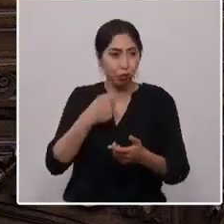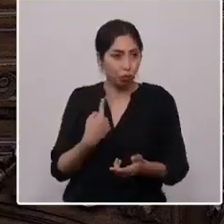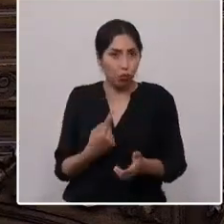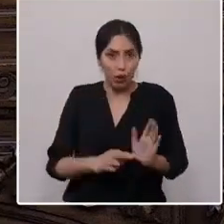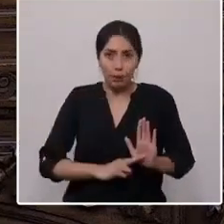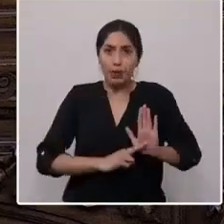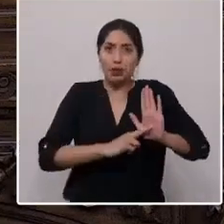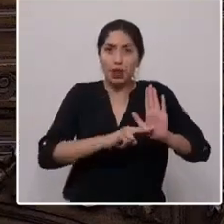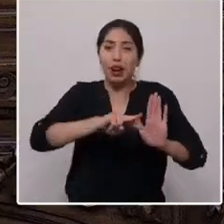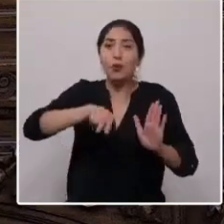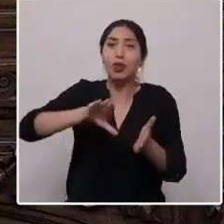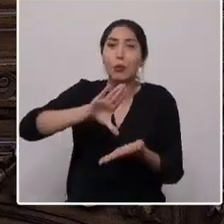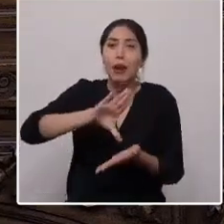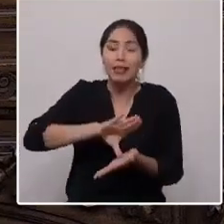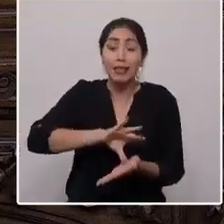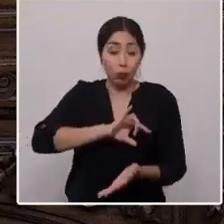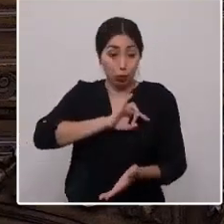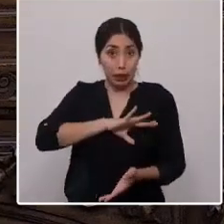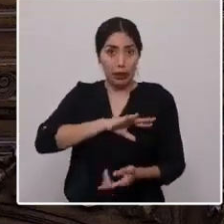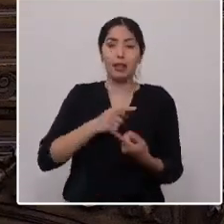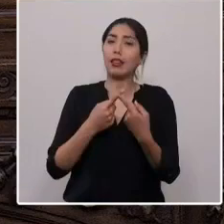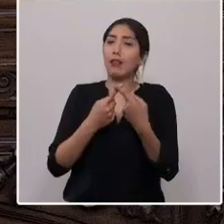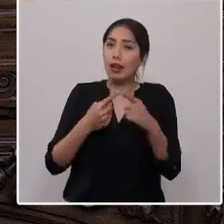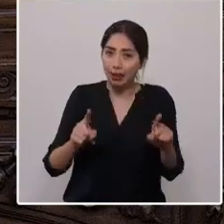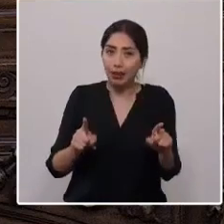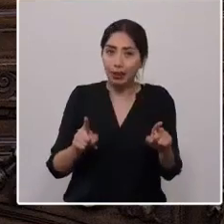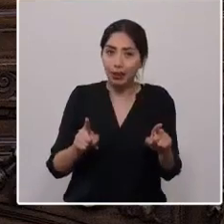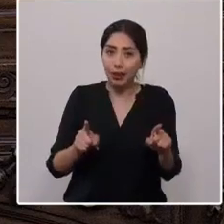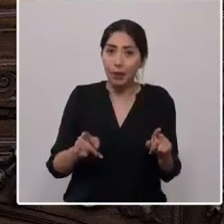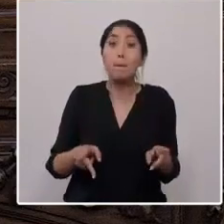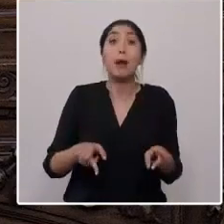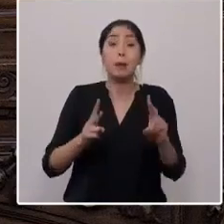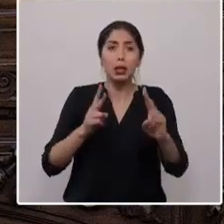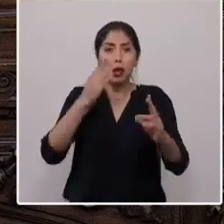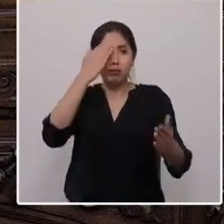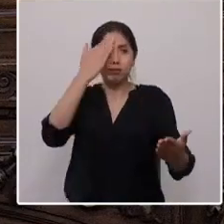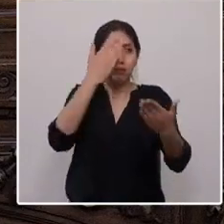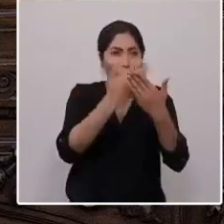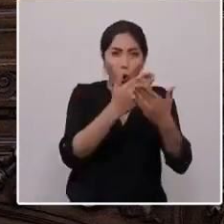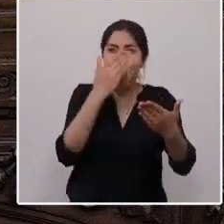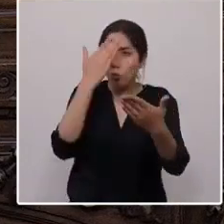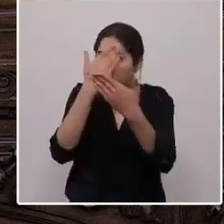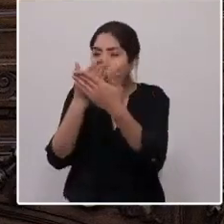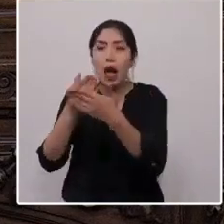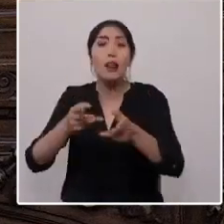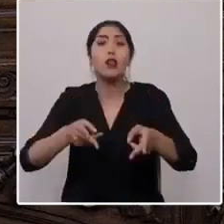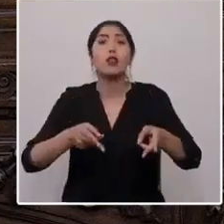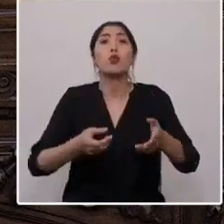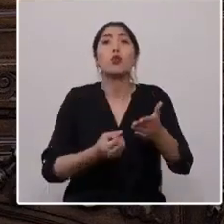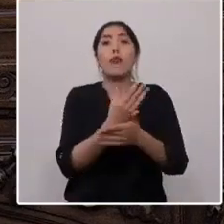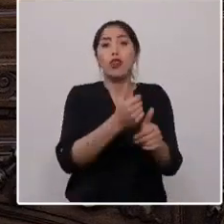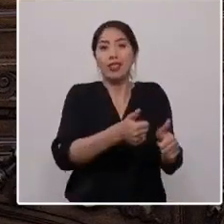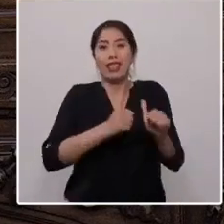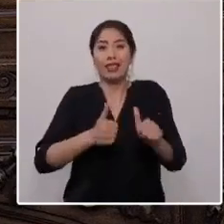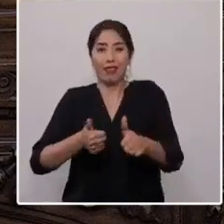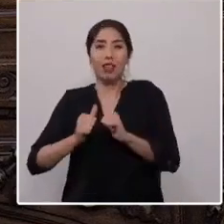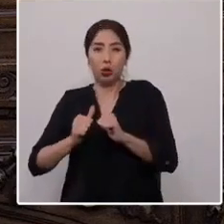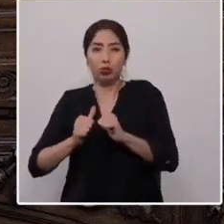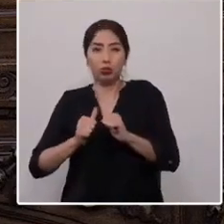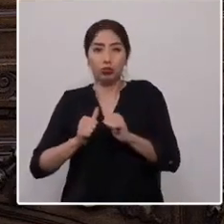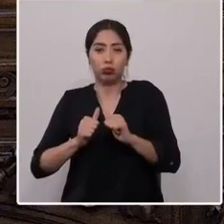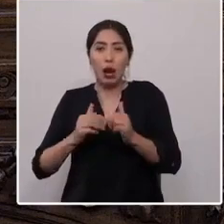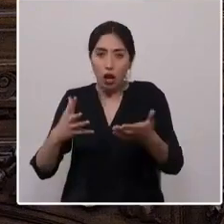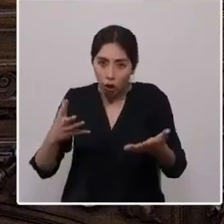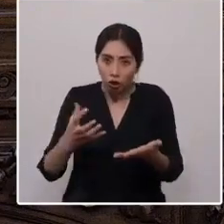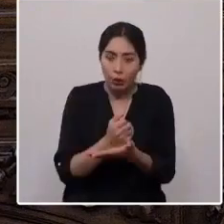diferente, que nos permita enfrentar a los nuevos desafíos para que esos que necesitamos cambios